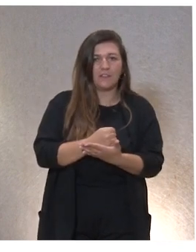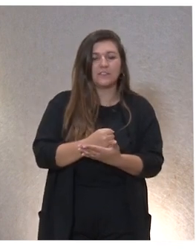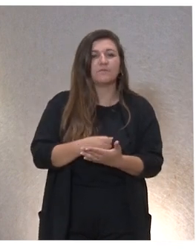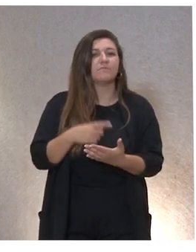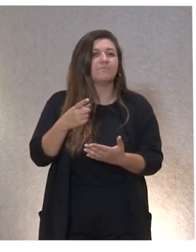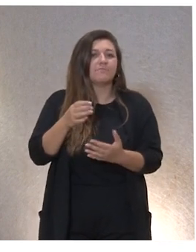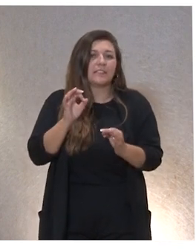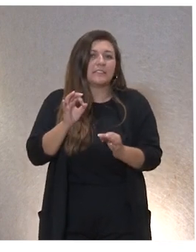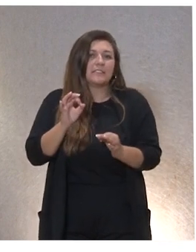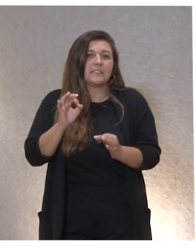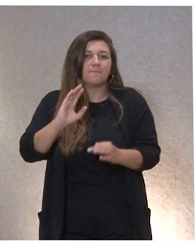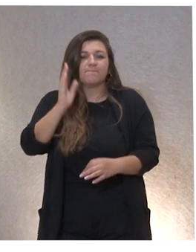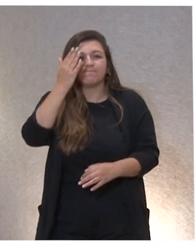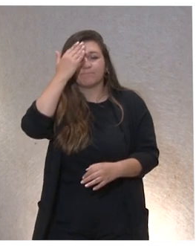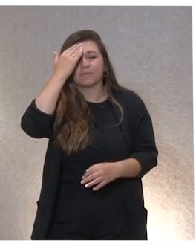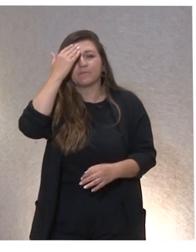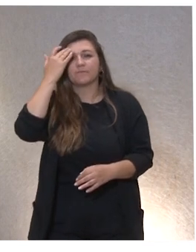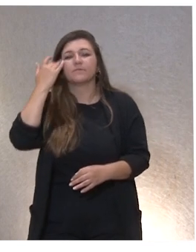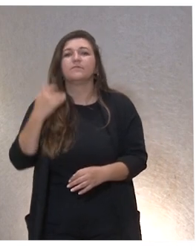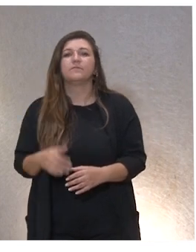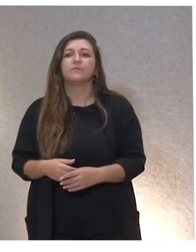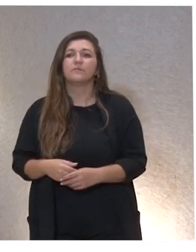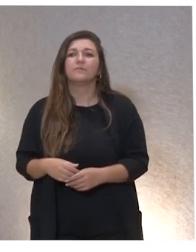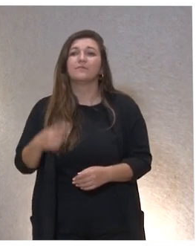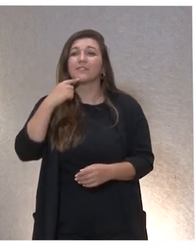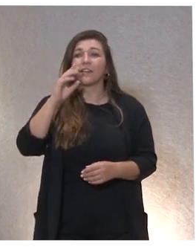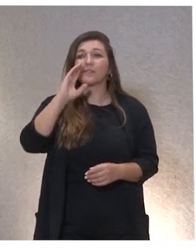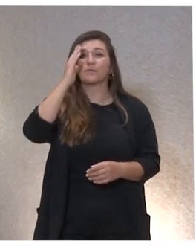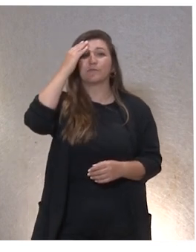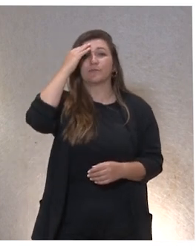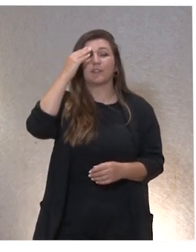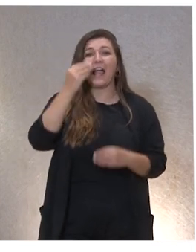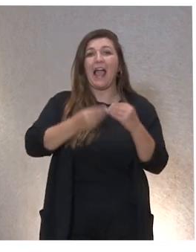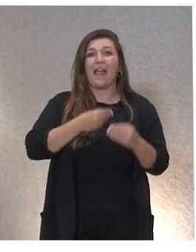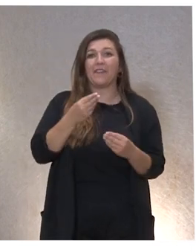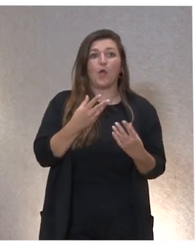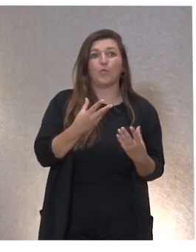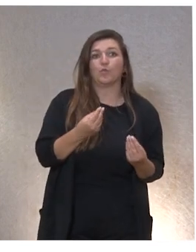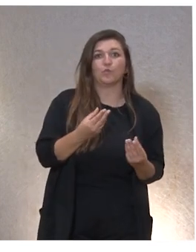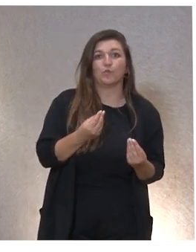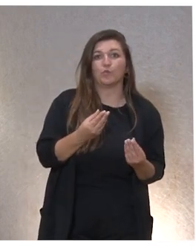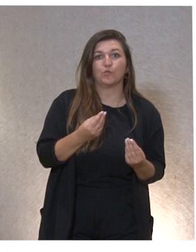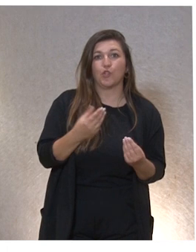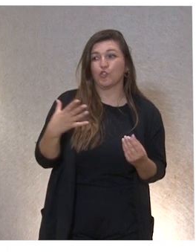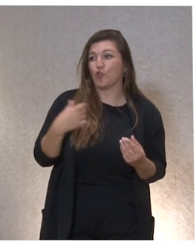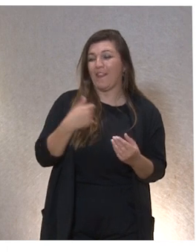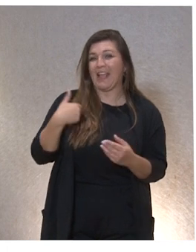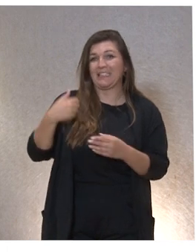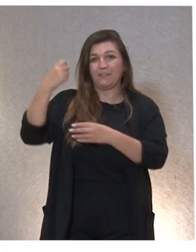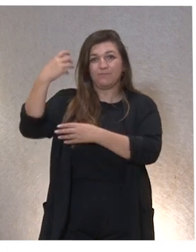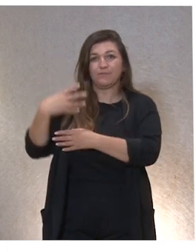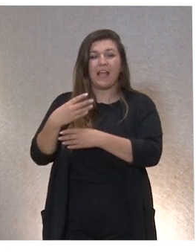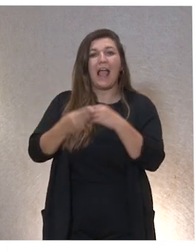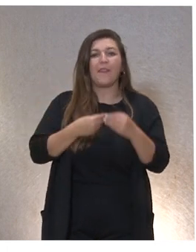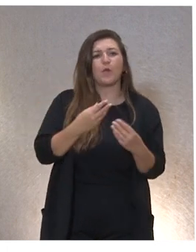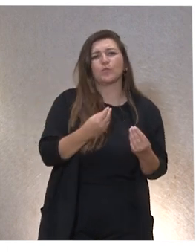clave ¿no? esta clave lo que nos dice es que no es tan importante hacer mucho de todo esto que hemos mostrado sino